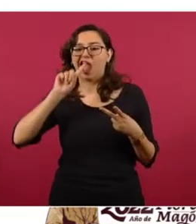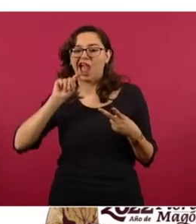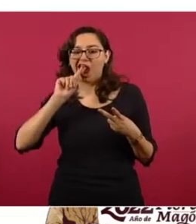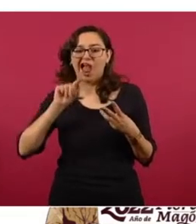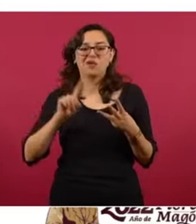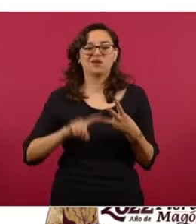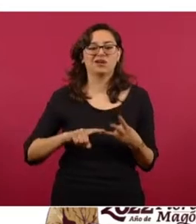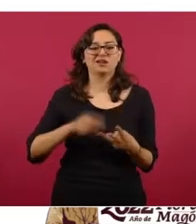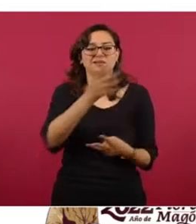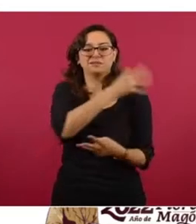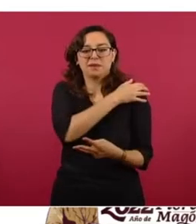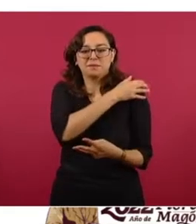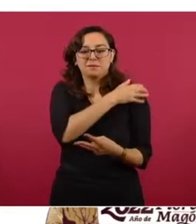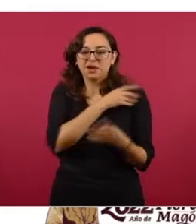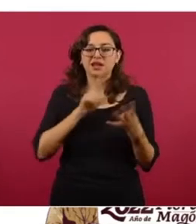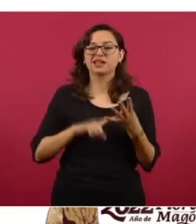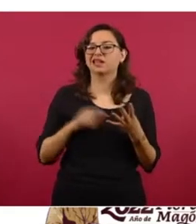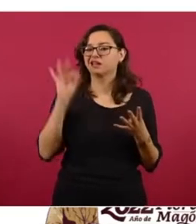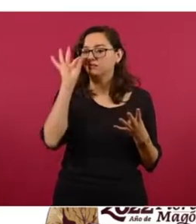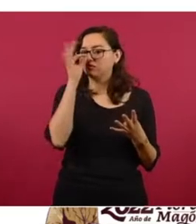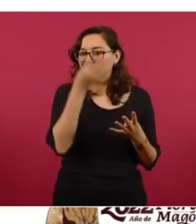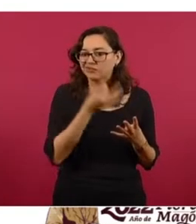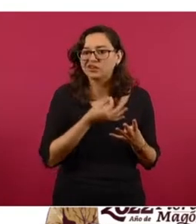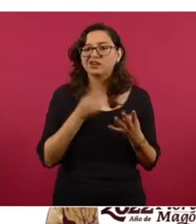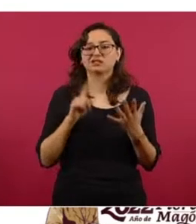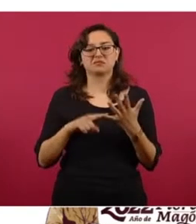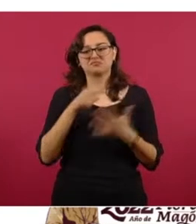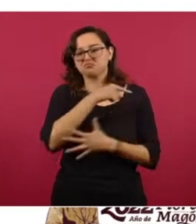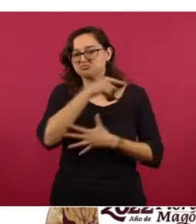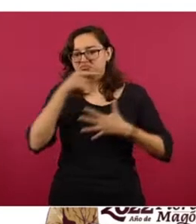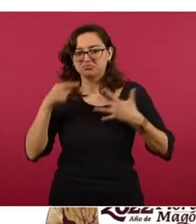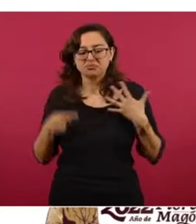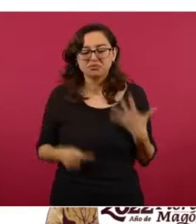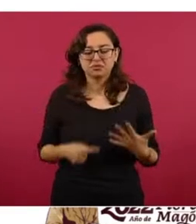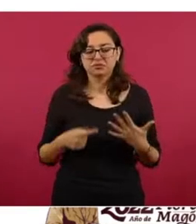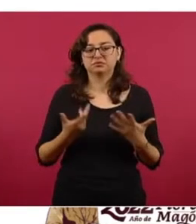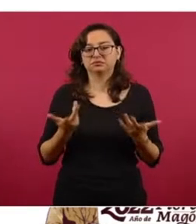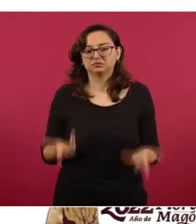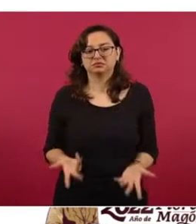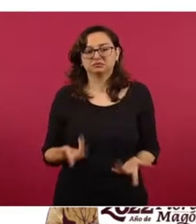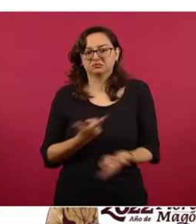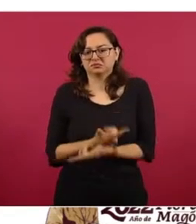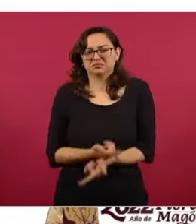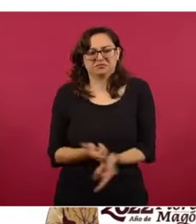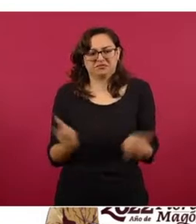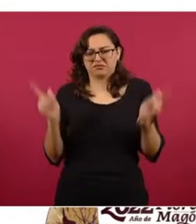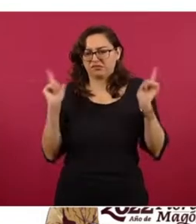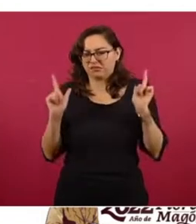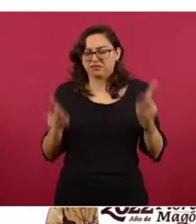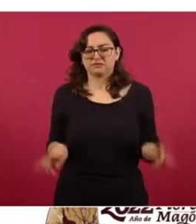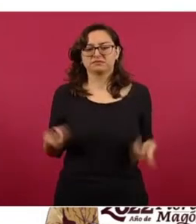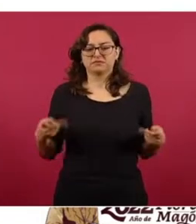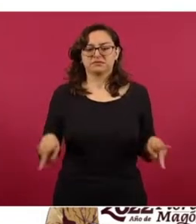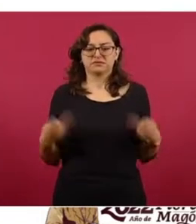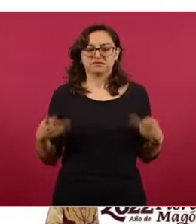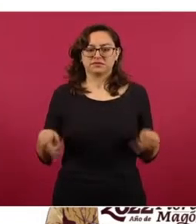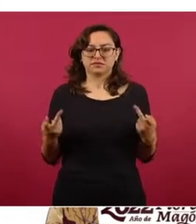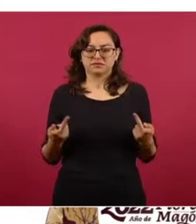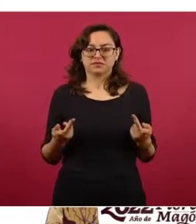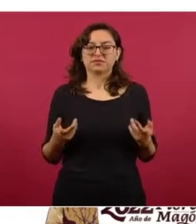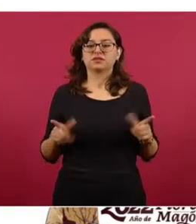hay de fresa, hay de otras cosas. Pero además, la disposición de los anuncios la ponen